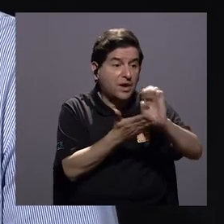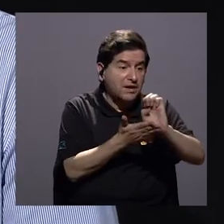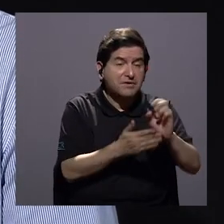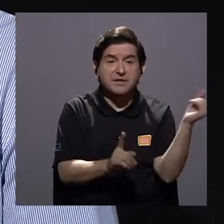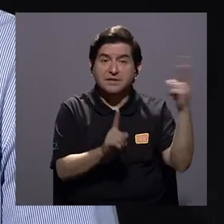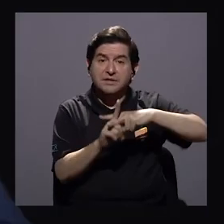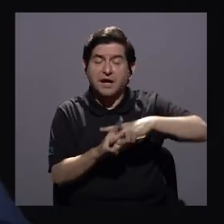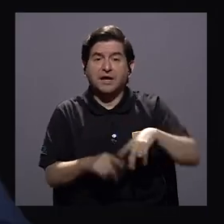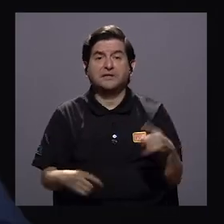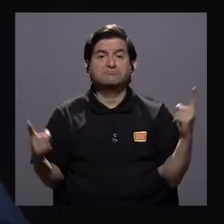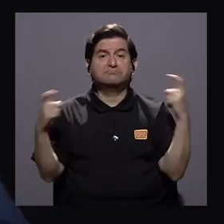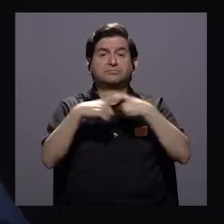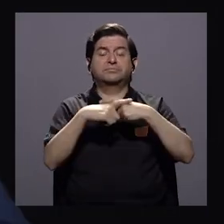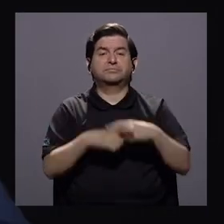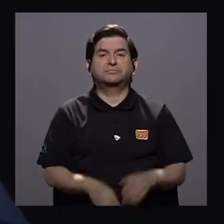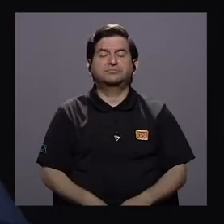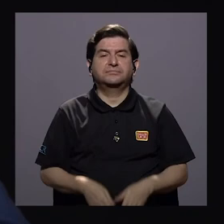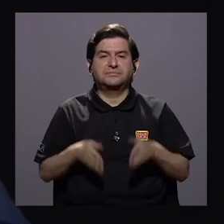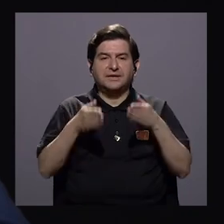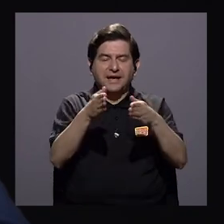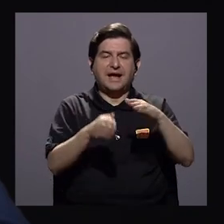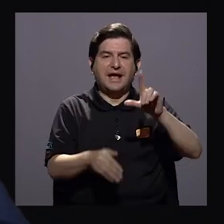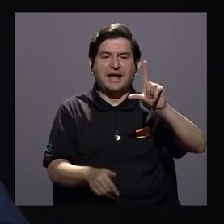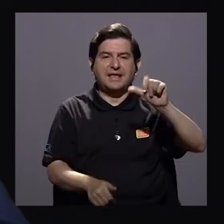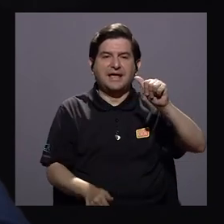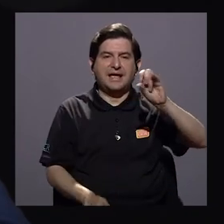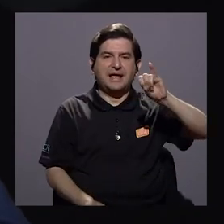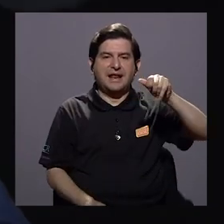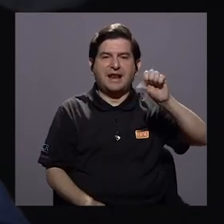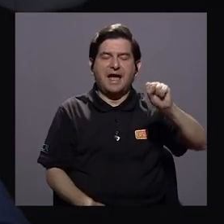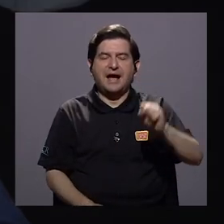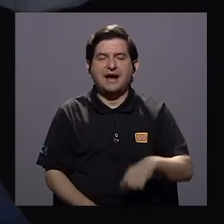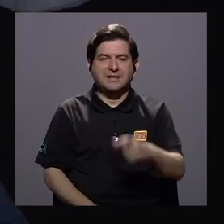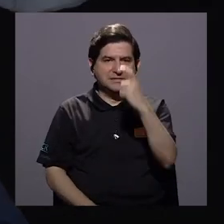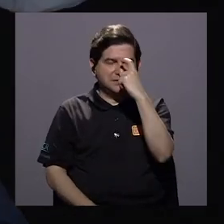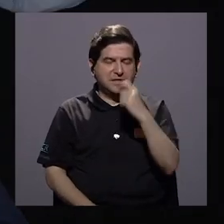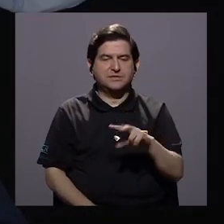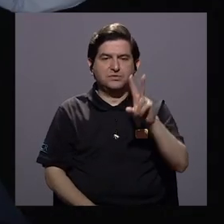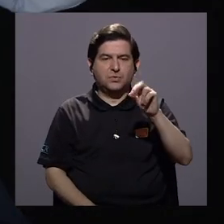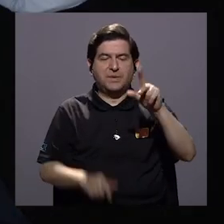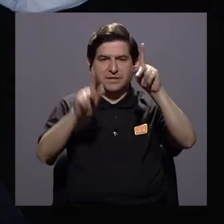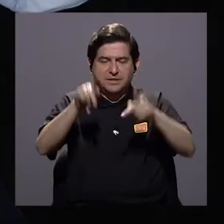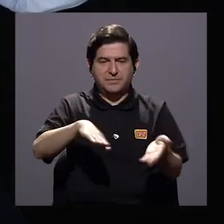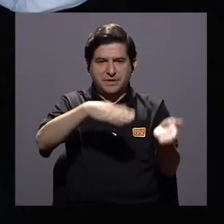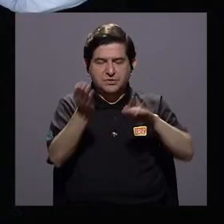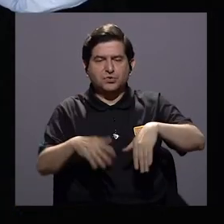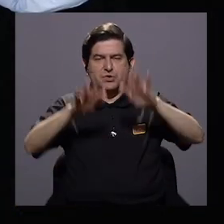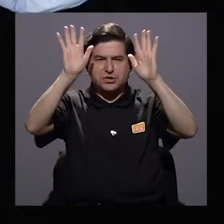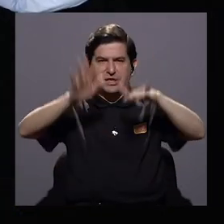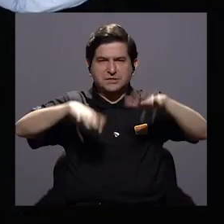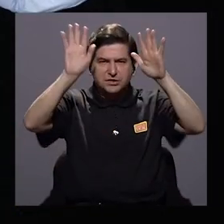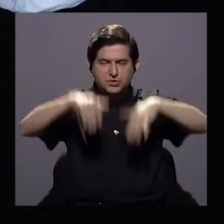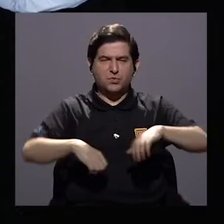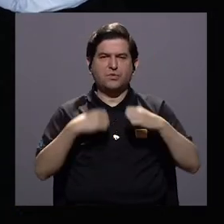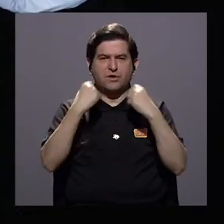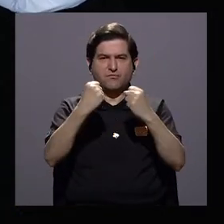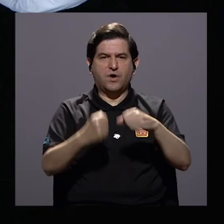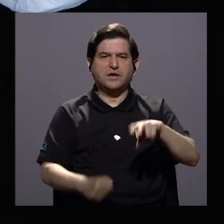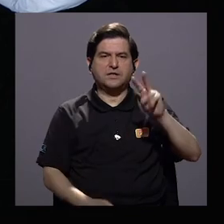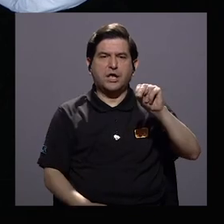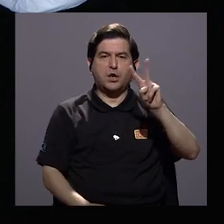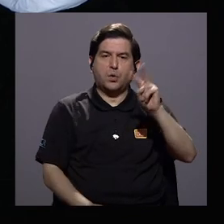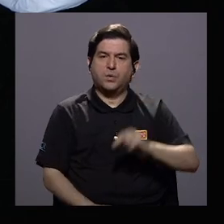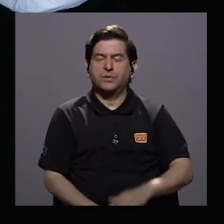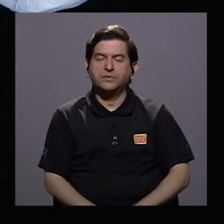es complicada que pasa por ejemplo en Calle Lajas en Escazú cuando se mueren más de 20 personas en una lluvia fuerte de noviembre